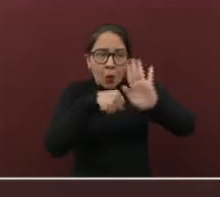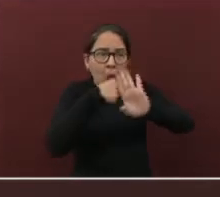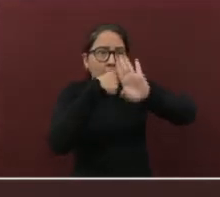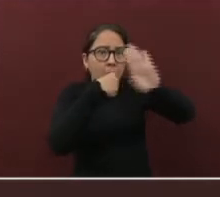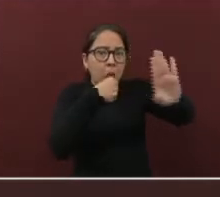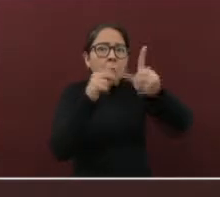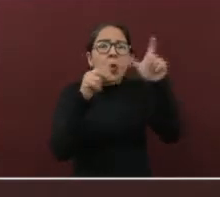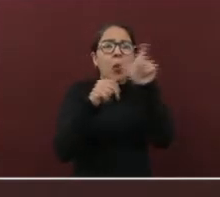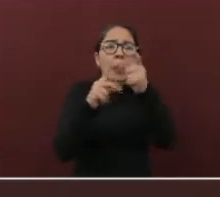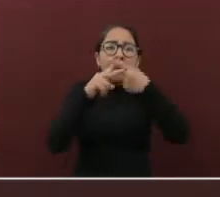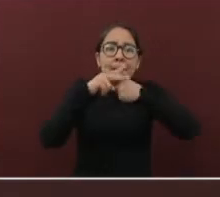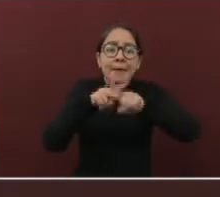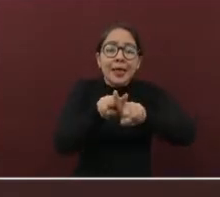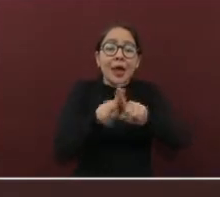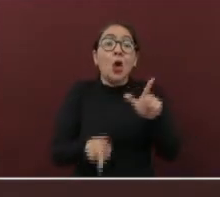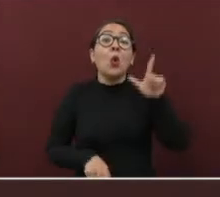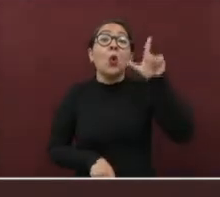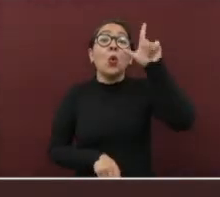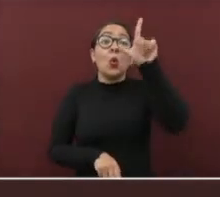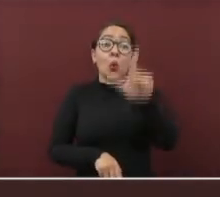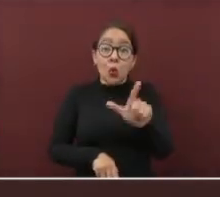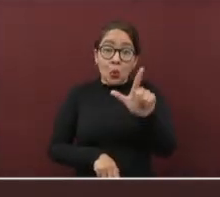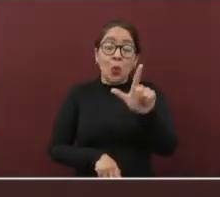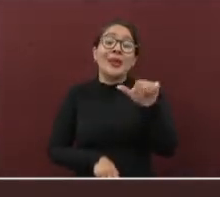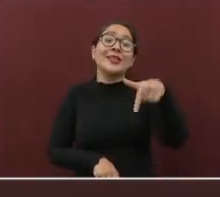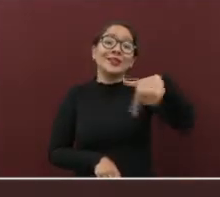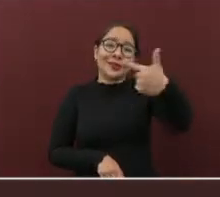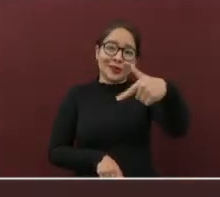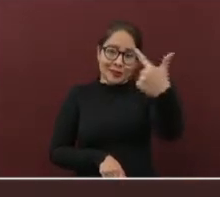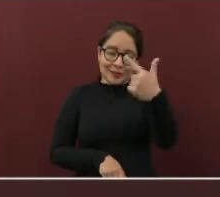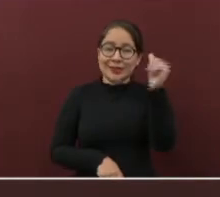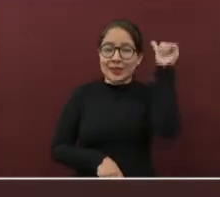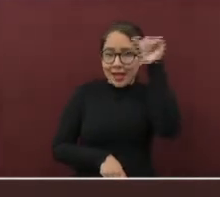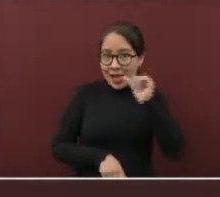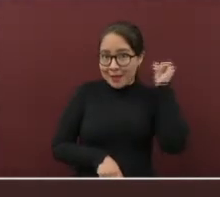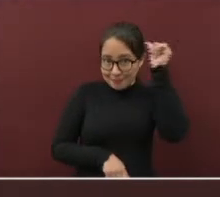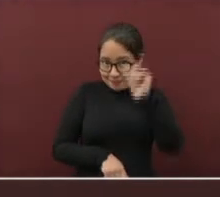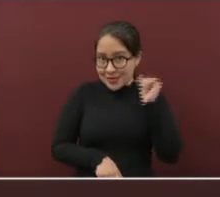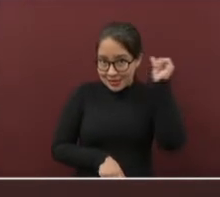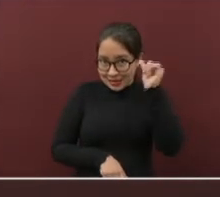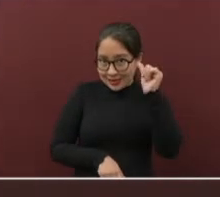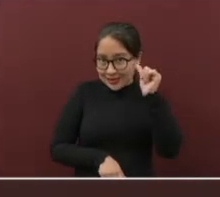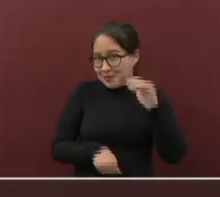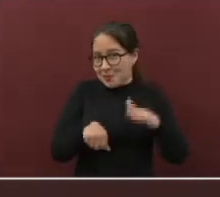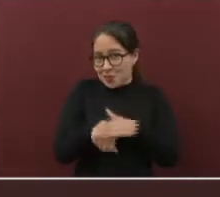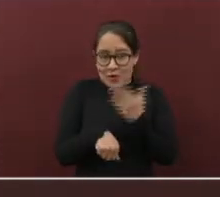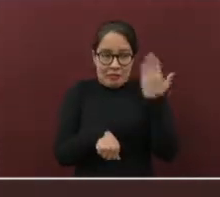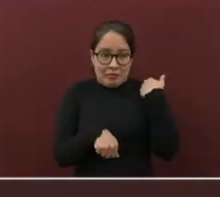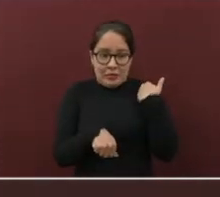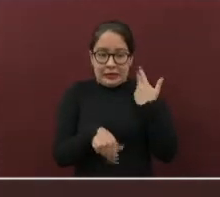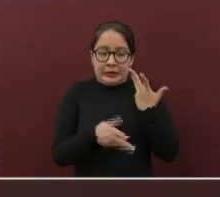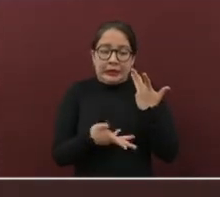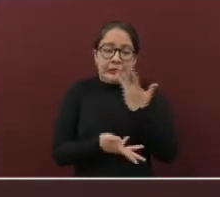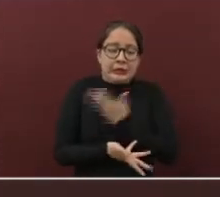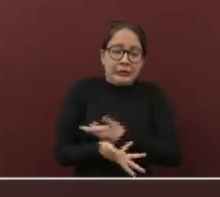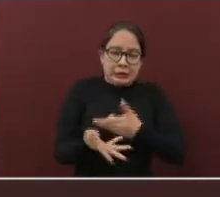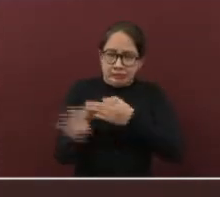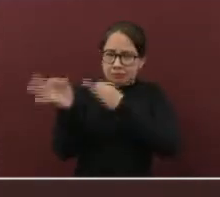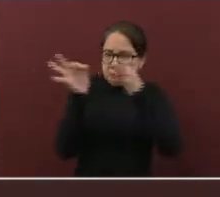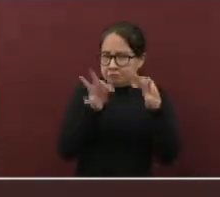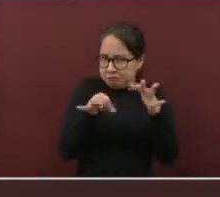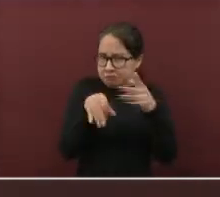precisamente el lunes 12 de abril, superada una cuestión técnica fuera del alcance de todos.